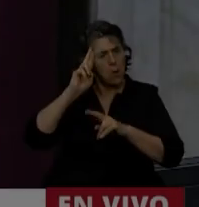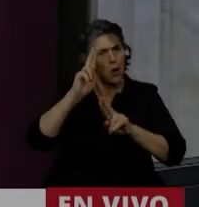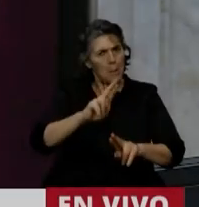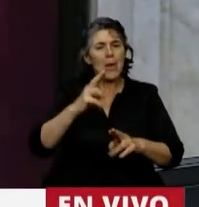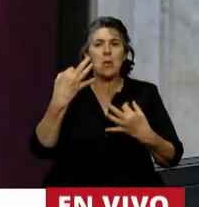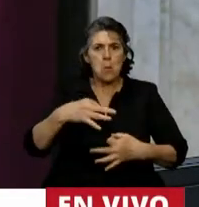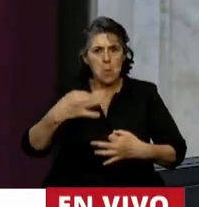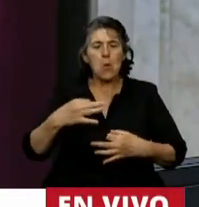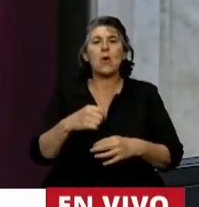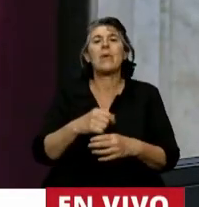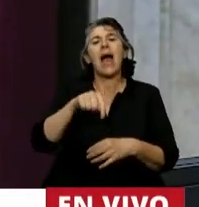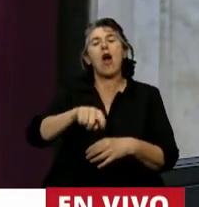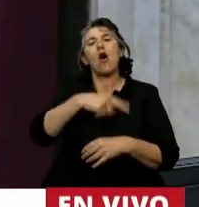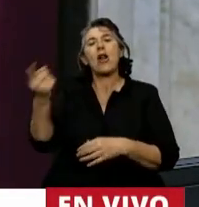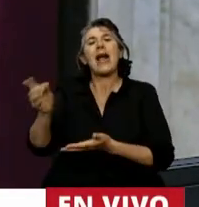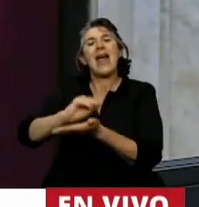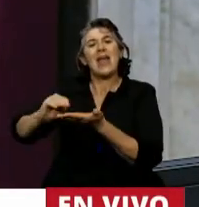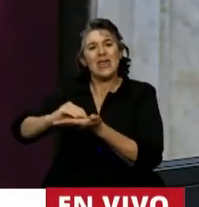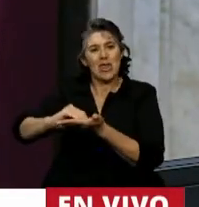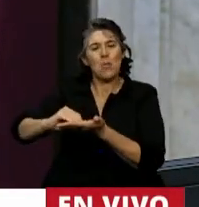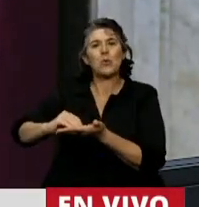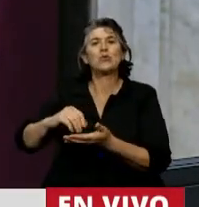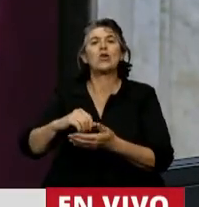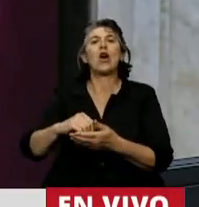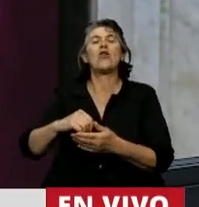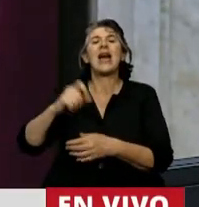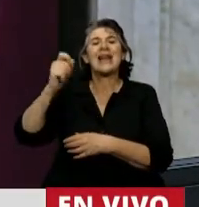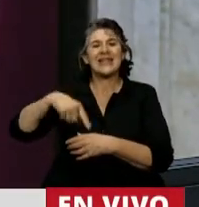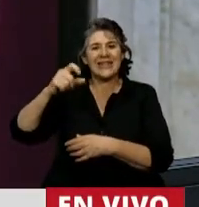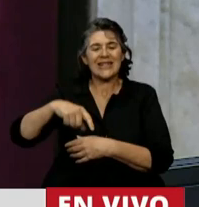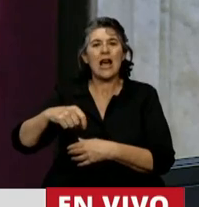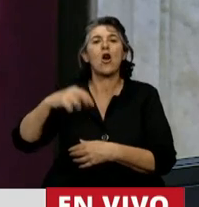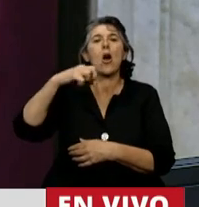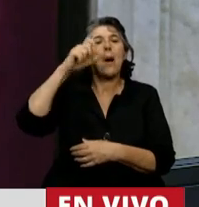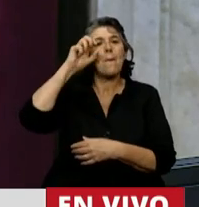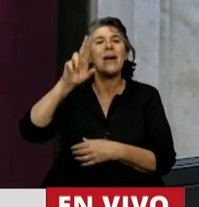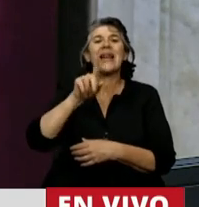Continúe en el uso de la palabra la diputada por la provincia del Chaco, Elda Pertile.